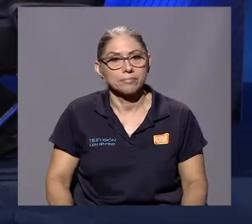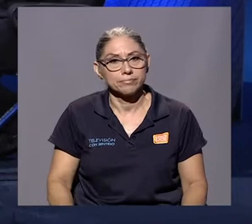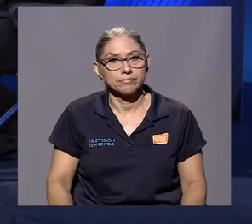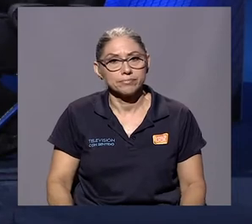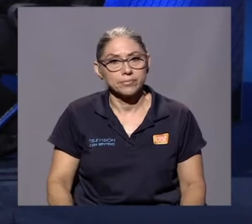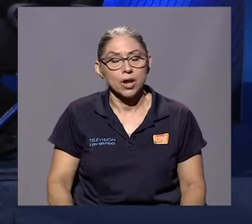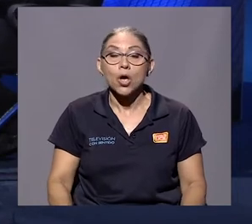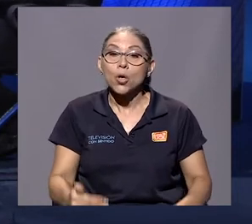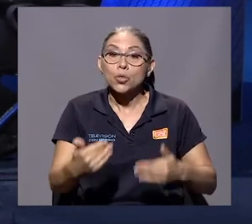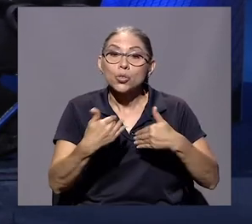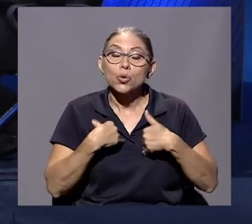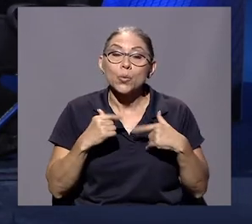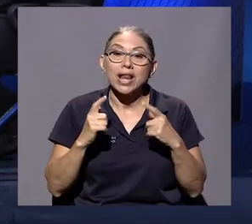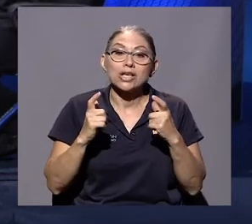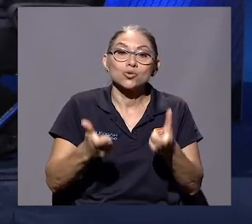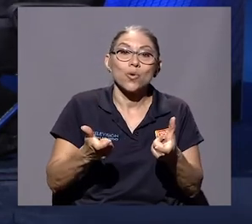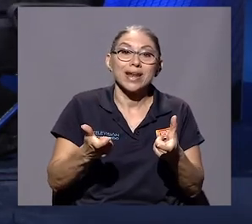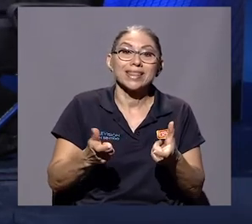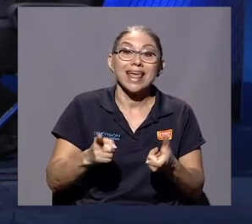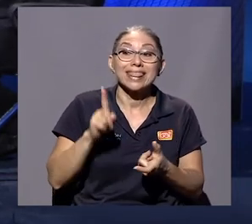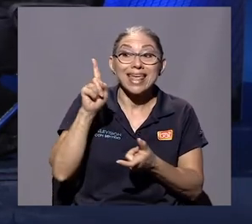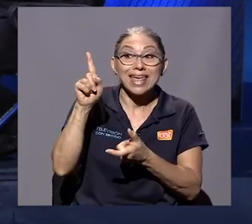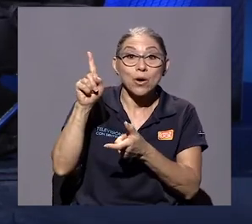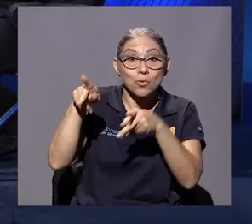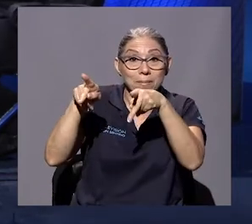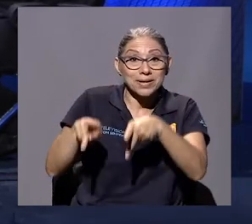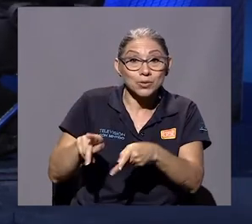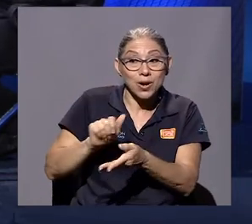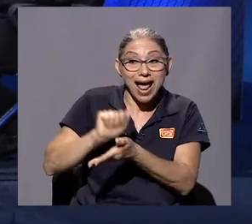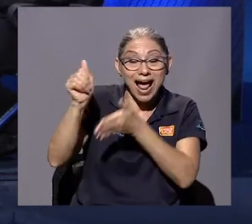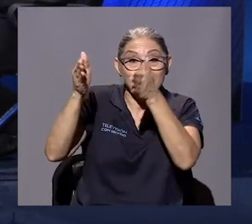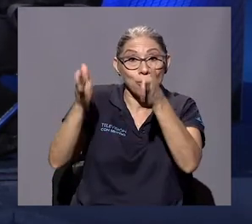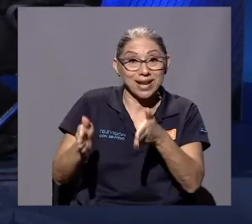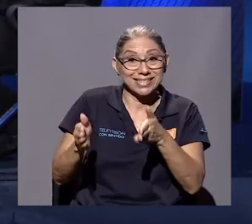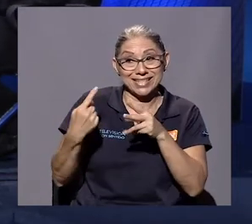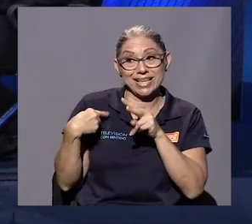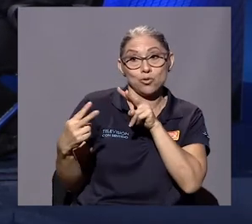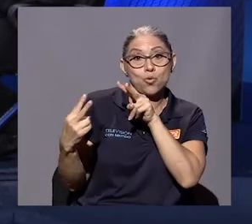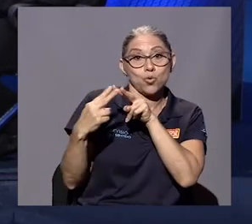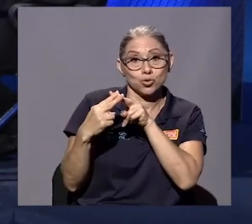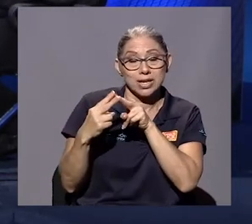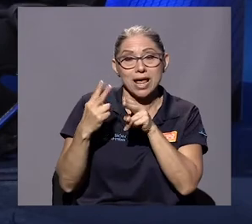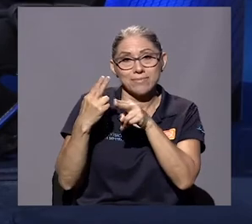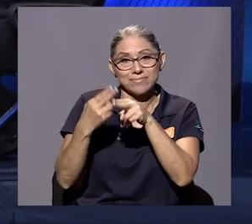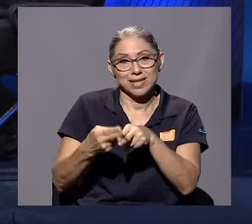Tuve la suerte de que un alajuelense conocido, Willy Lizano,